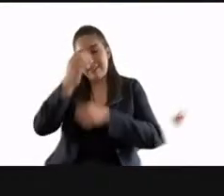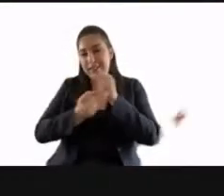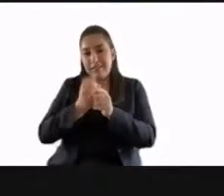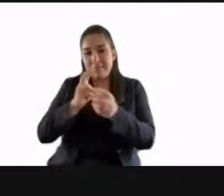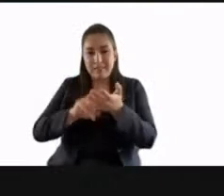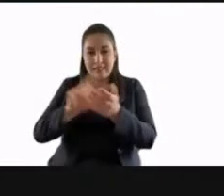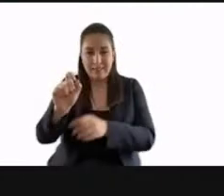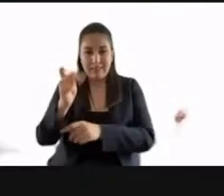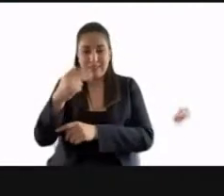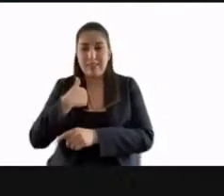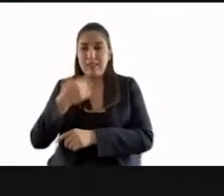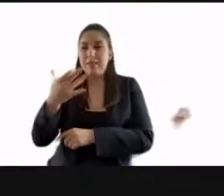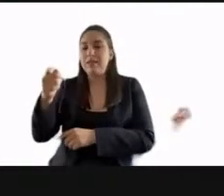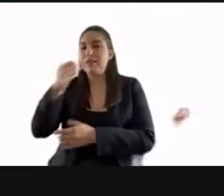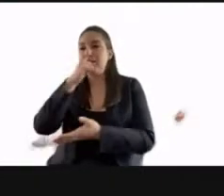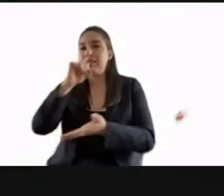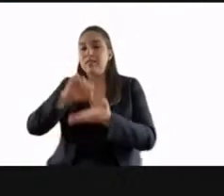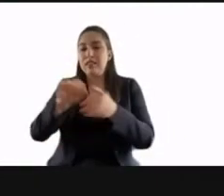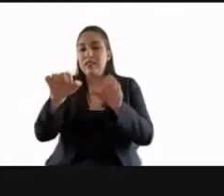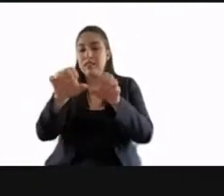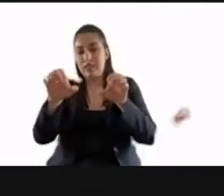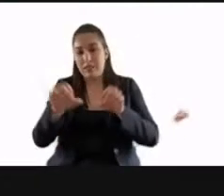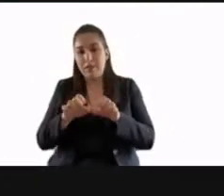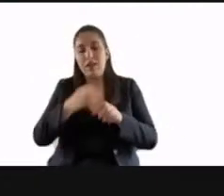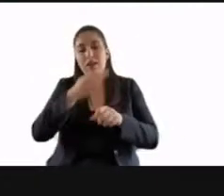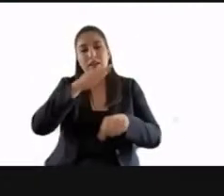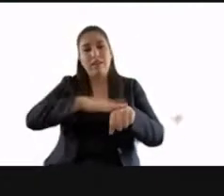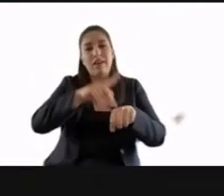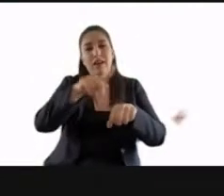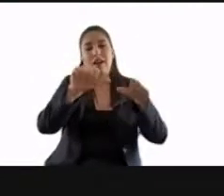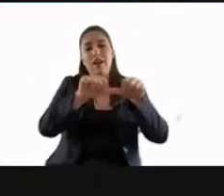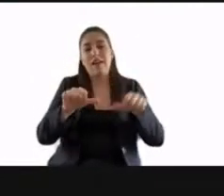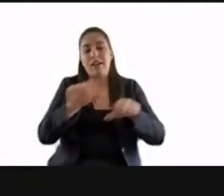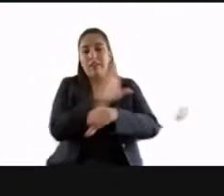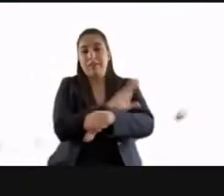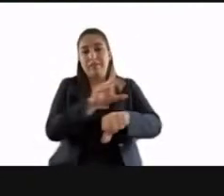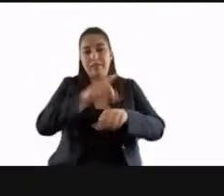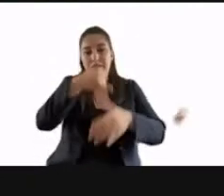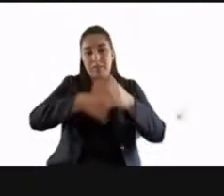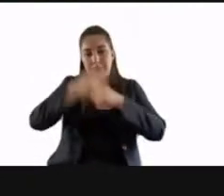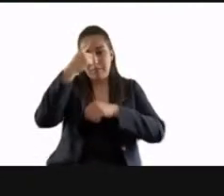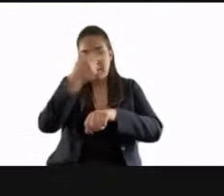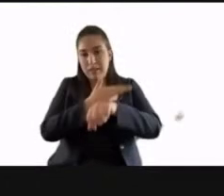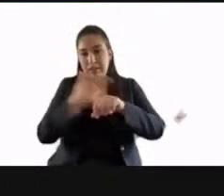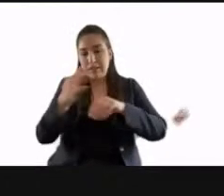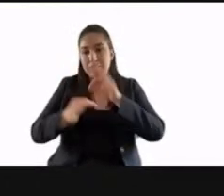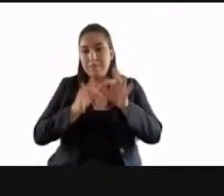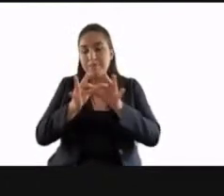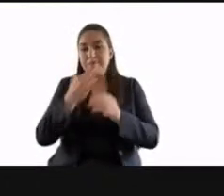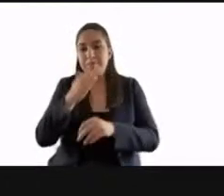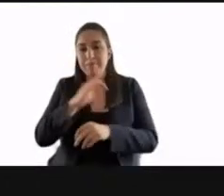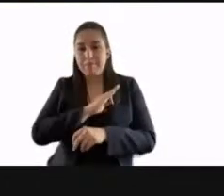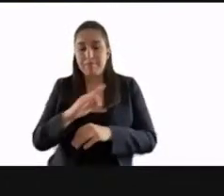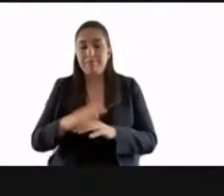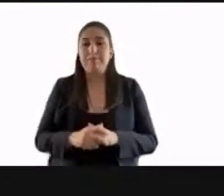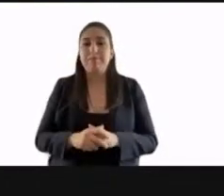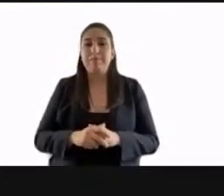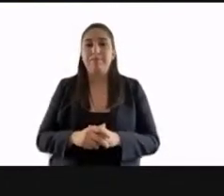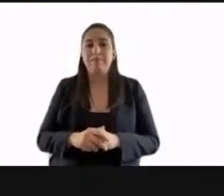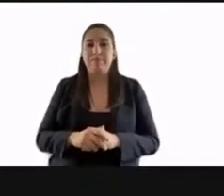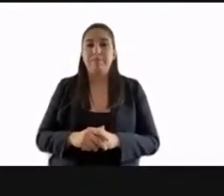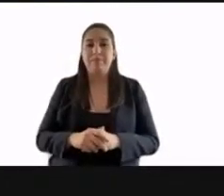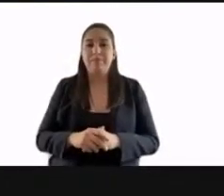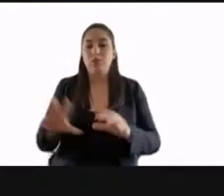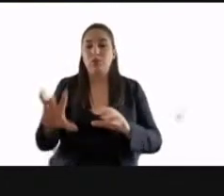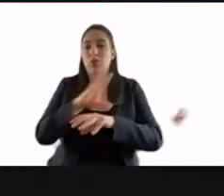se instruye a la secretaria técnica este turno a la unidad de transparencia para los efectos legales correspondientes. Aprobada la convocatoria y bases para la